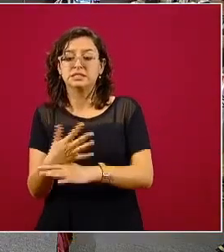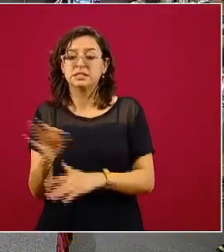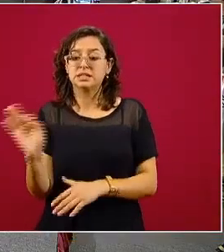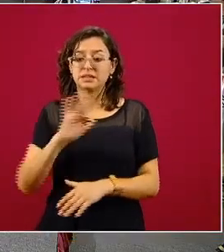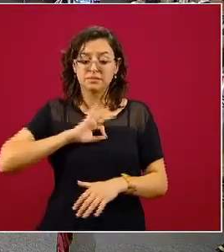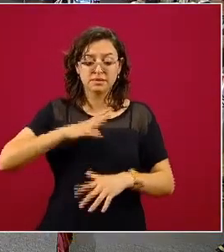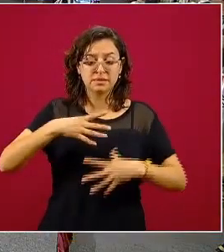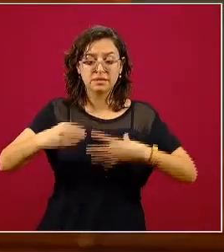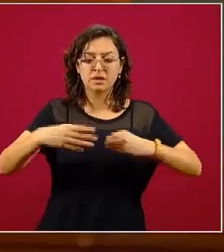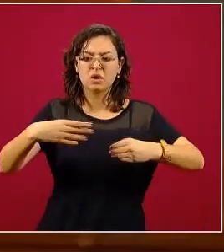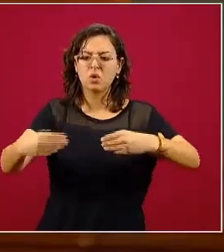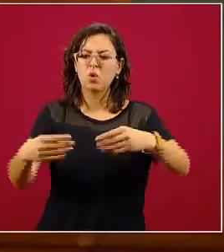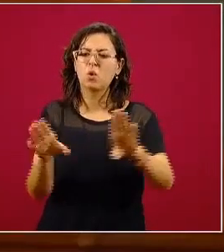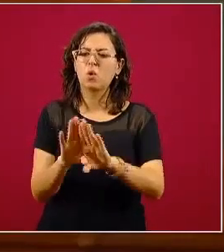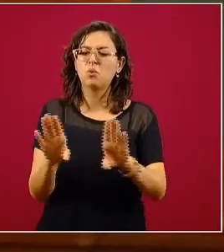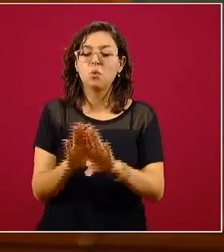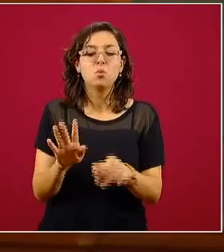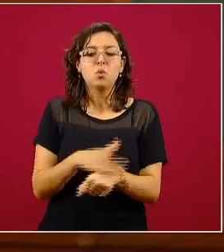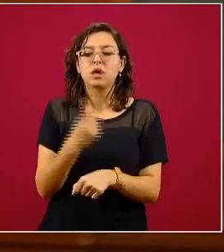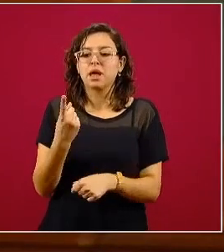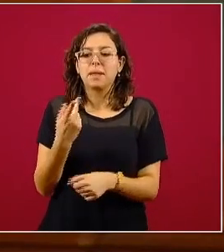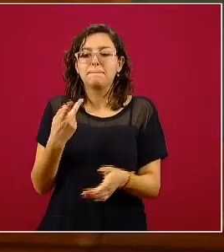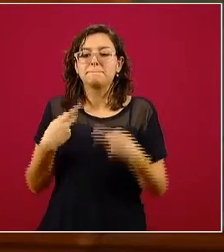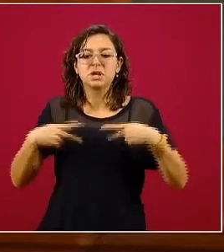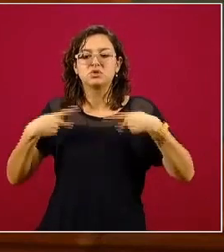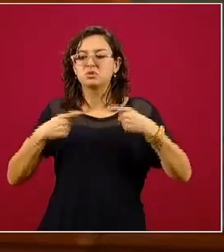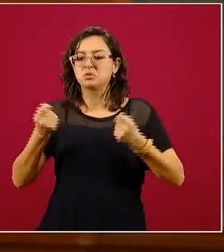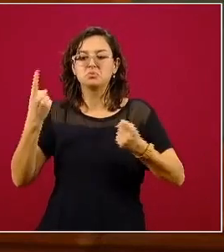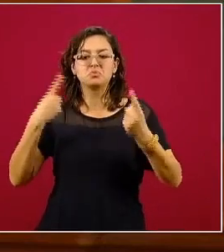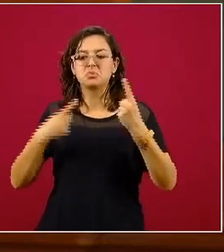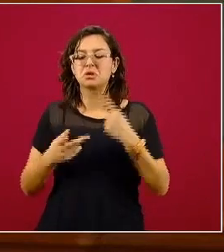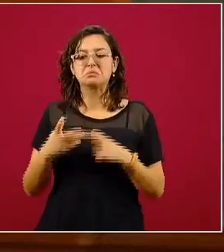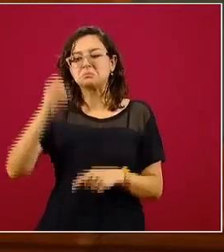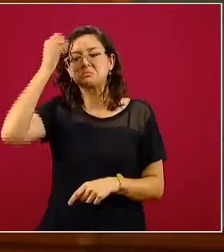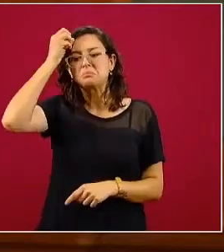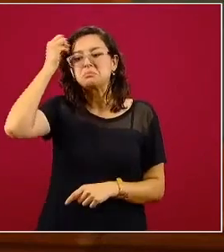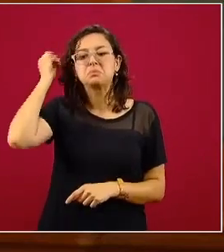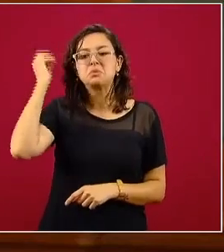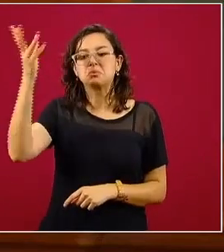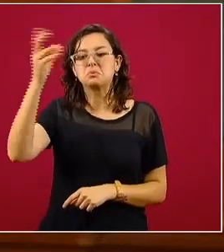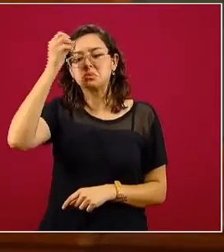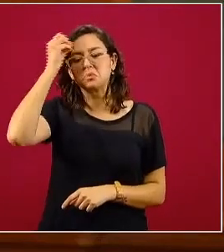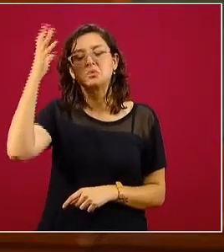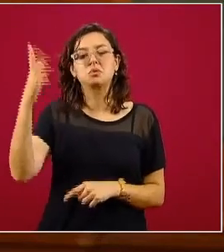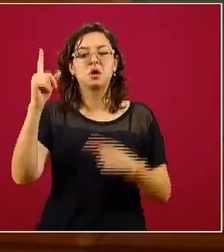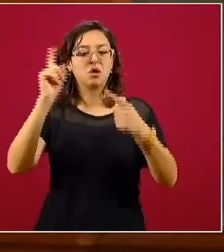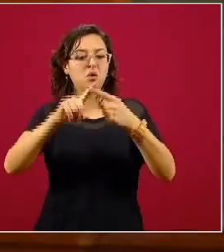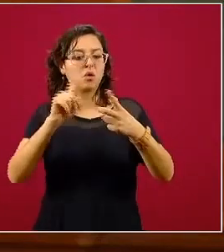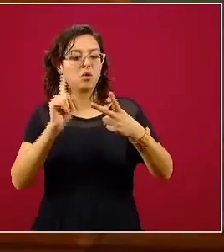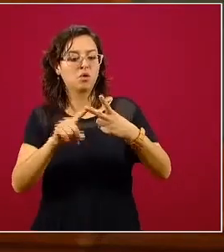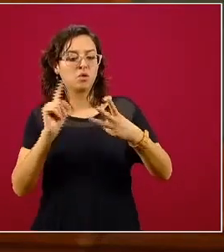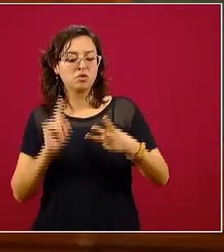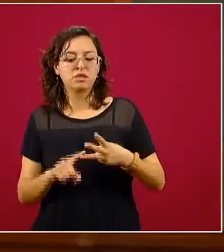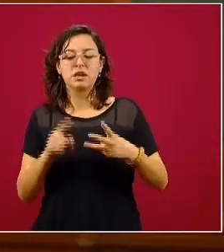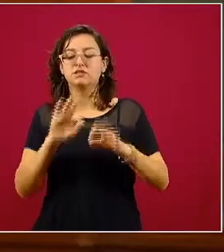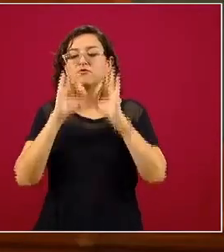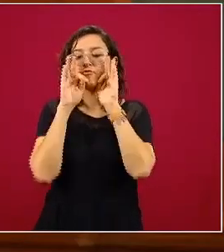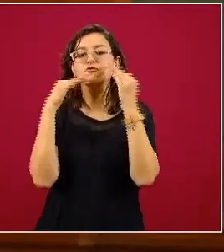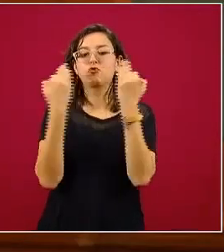contagio, ya que tal parece que hay muchas personas a las que se les olvida que usted fijó tres escenarios. Fijó un escenario